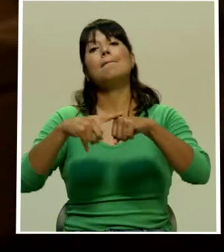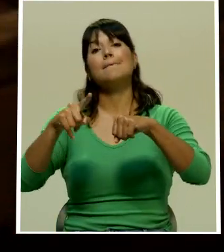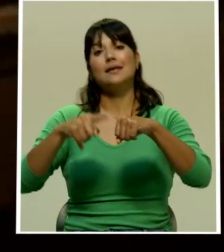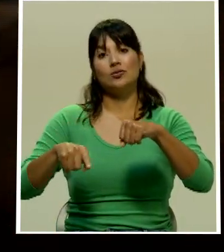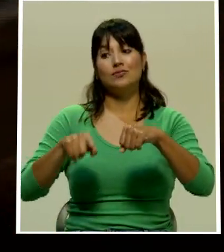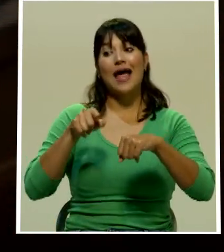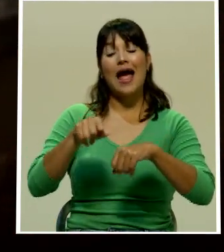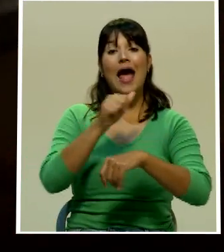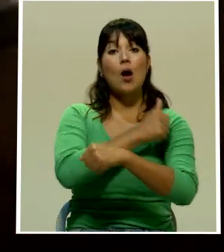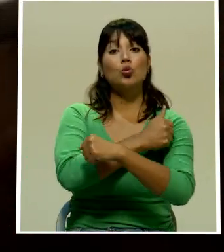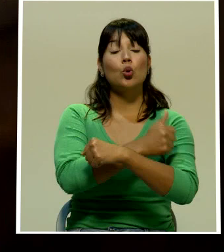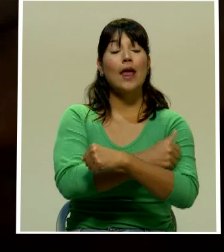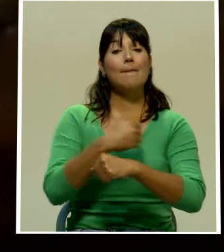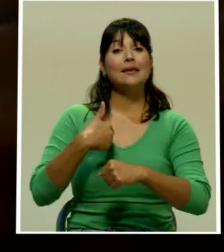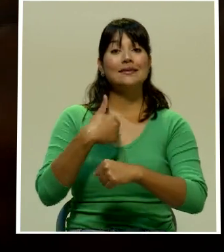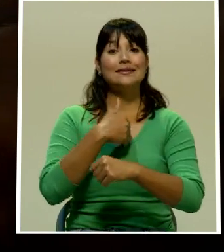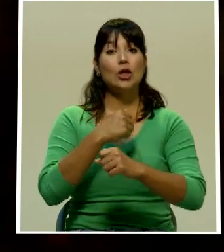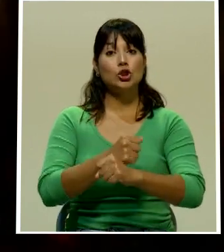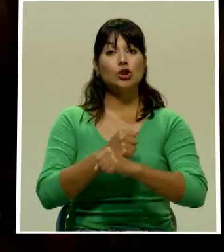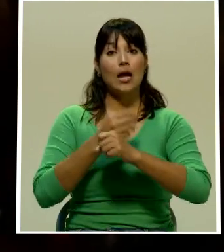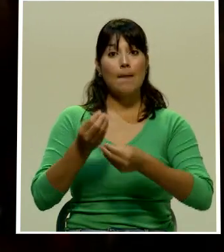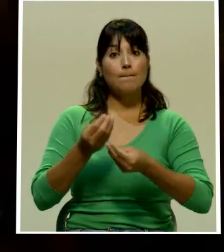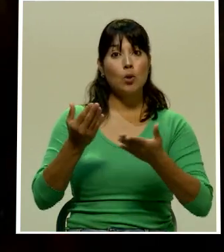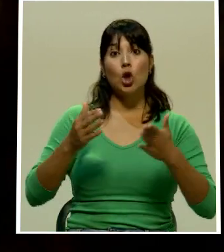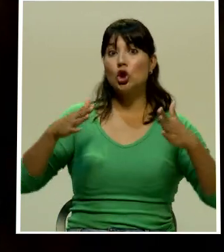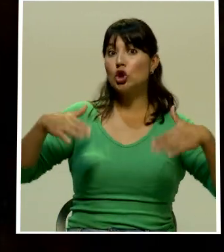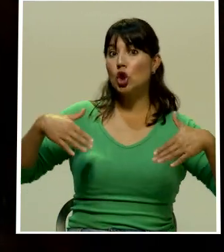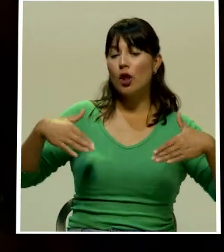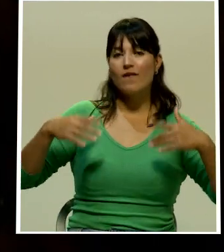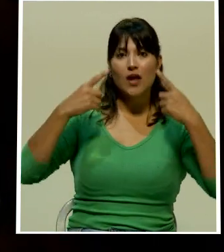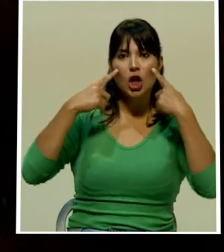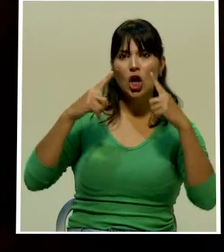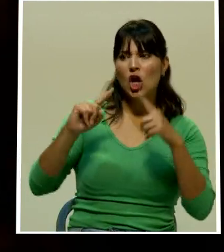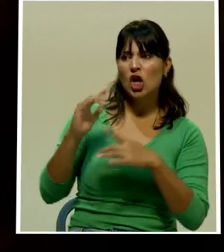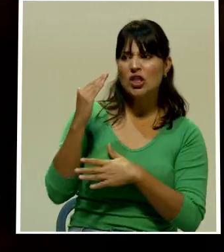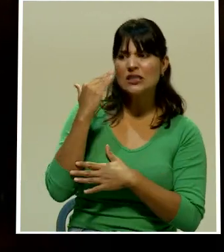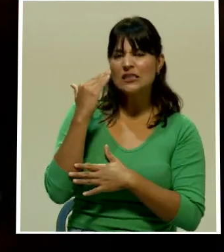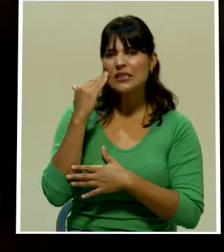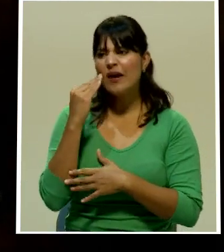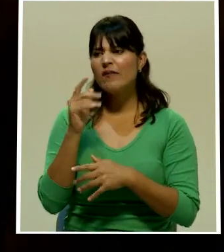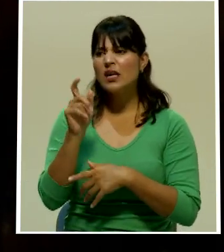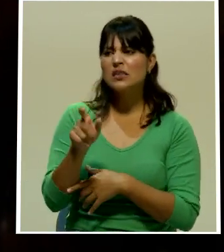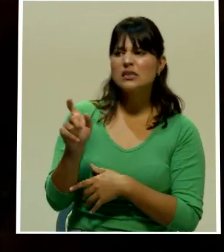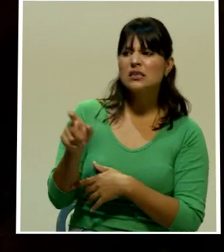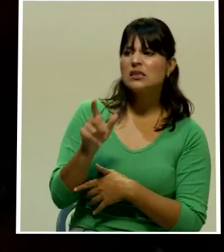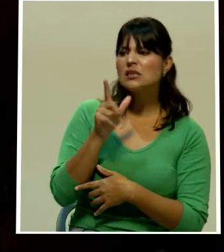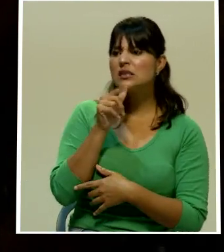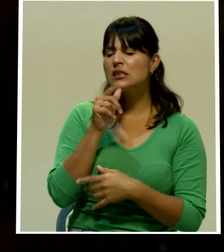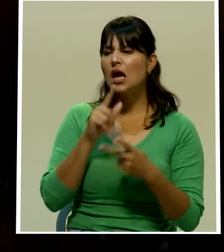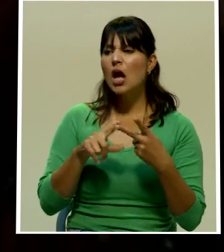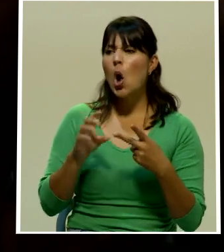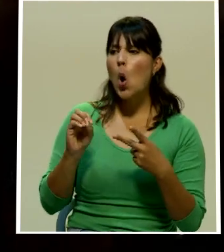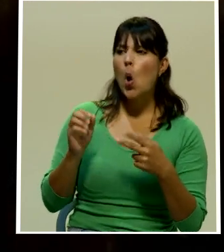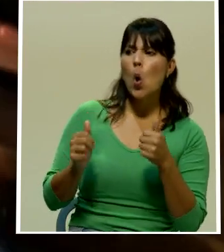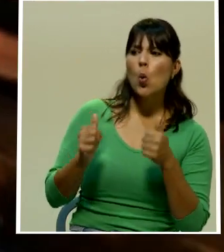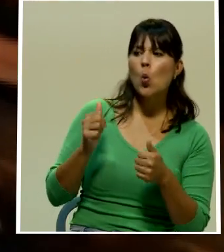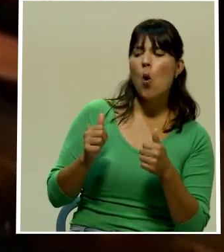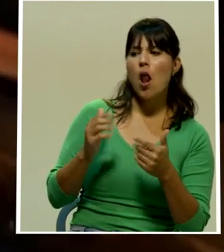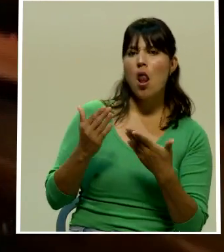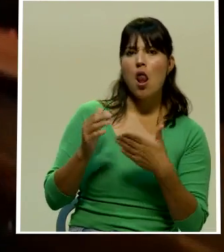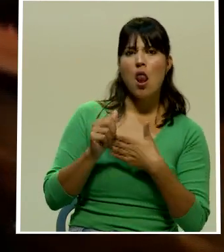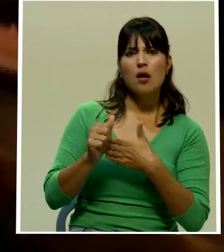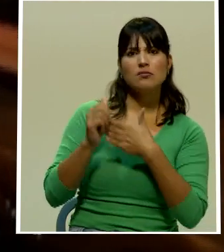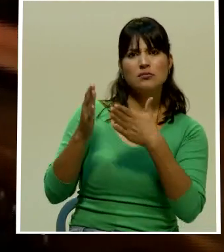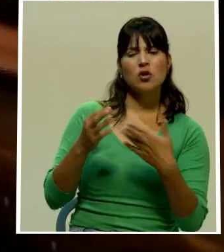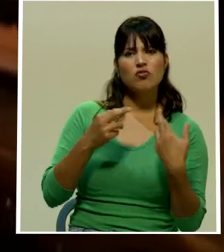del Ministerio de Seguridad Pública aún no logran identificar las personas o el movimiento que está a cargo